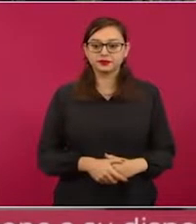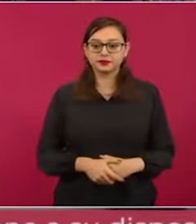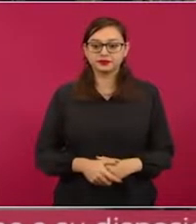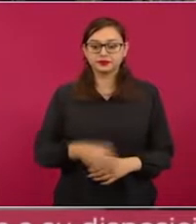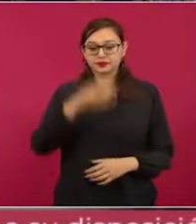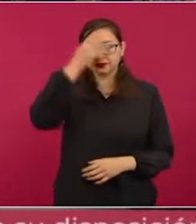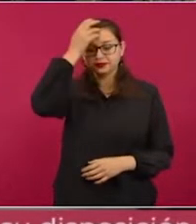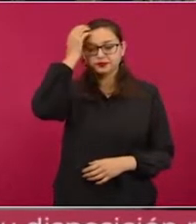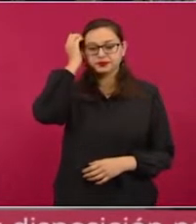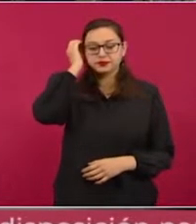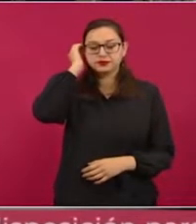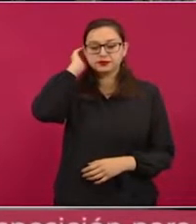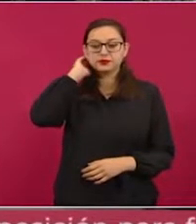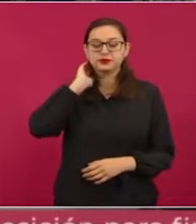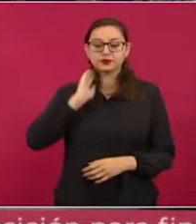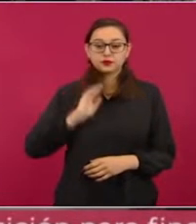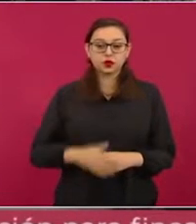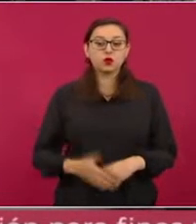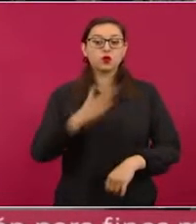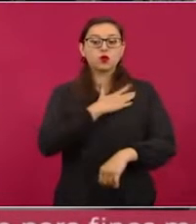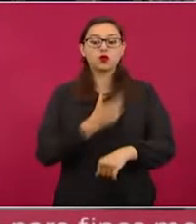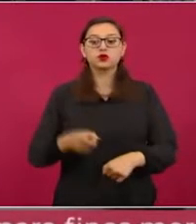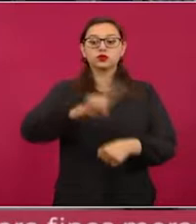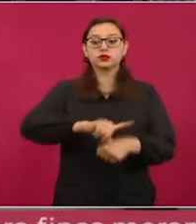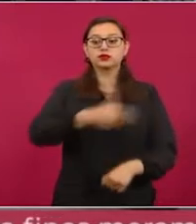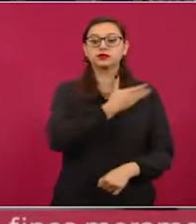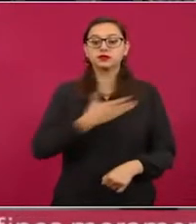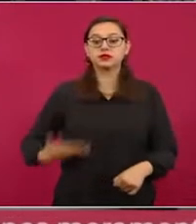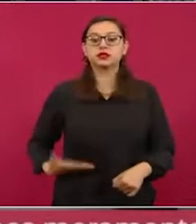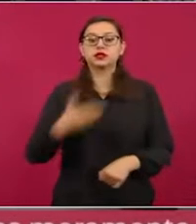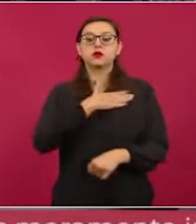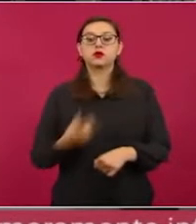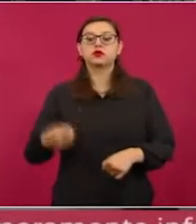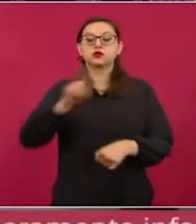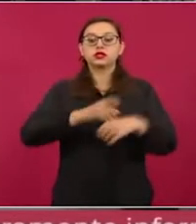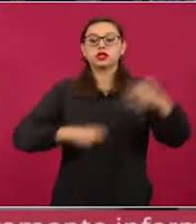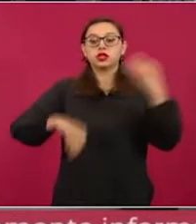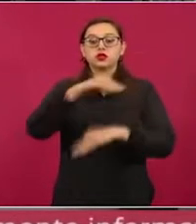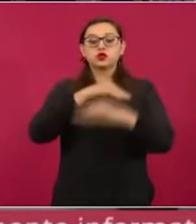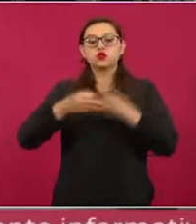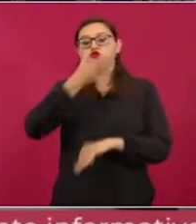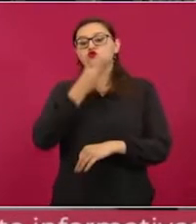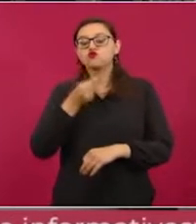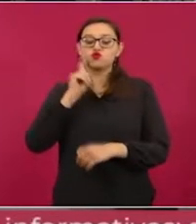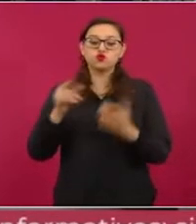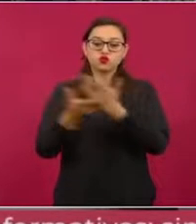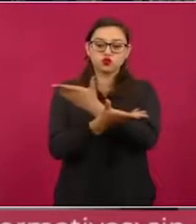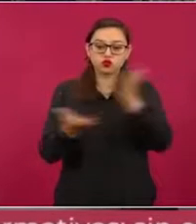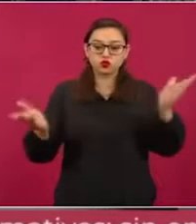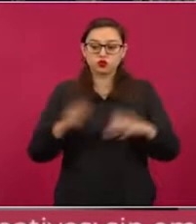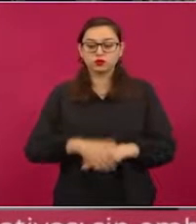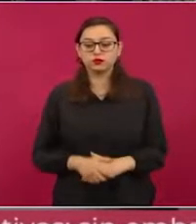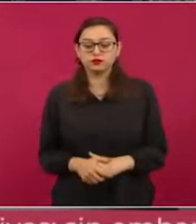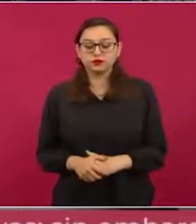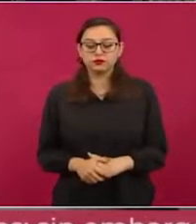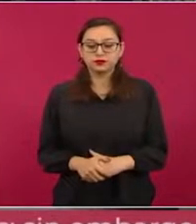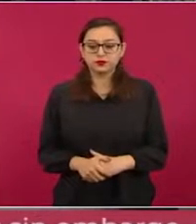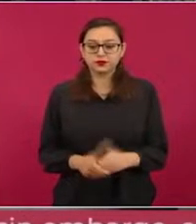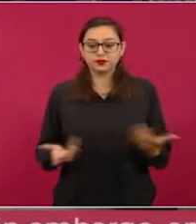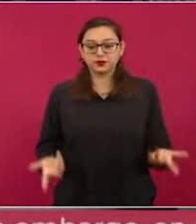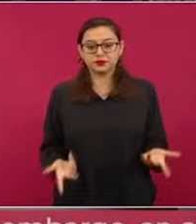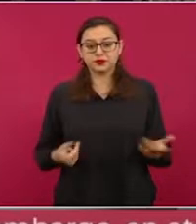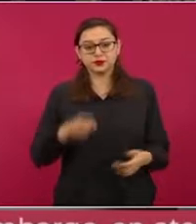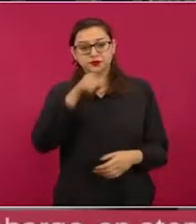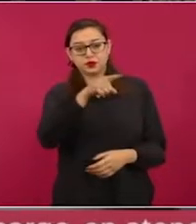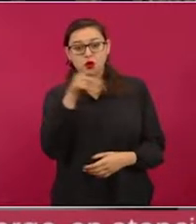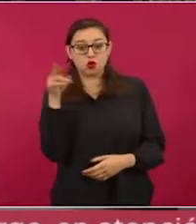Buen día, señor presidente, buen día a todas y a todos. Hoy traemos un par de notas. Falsean video de televisión